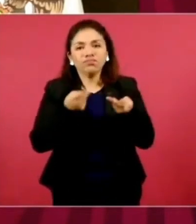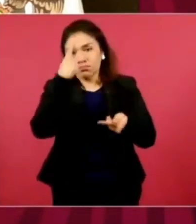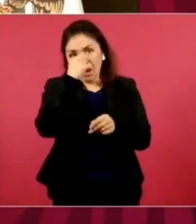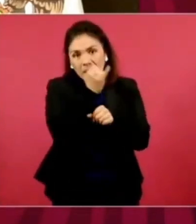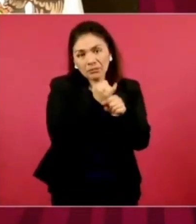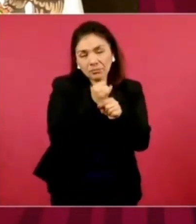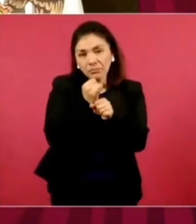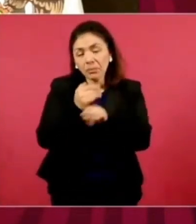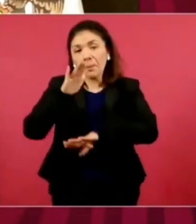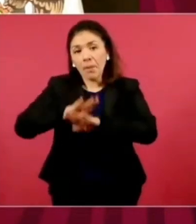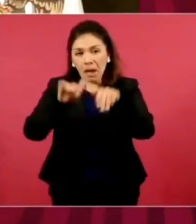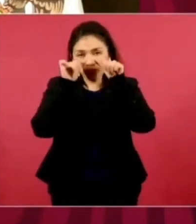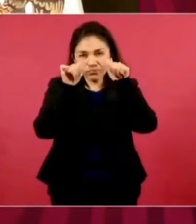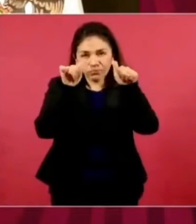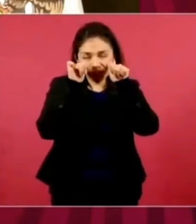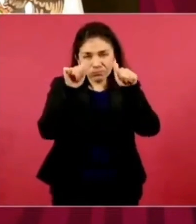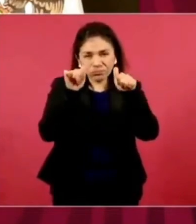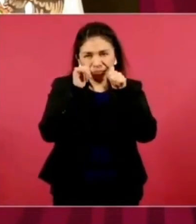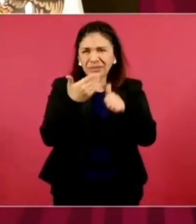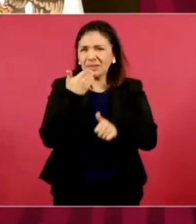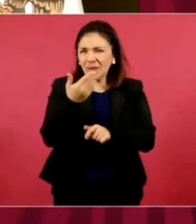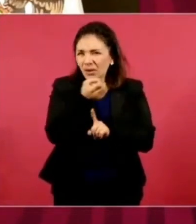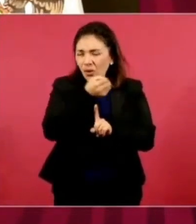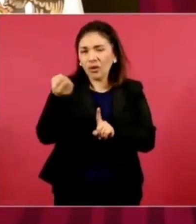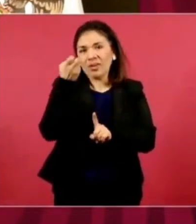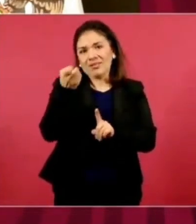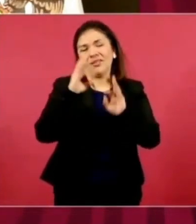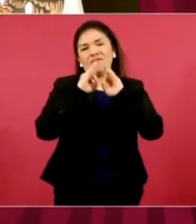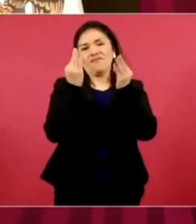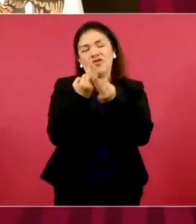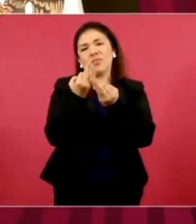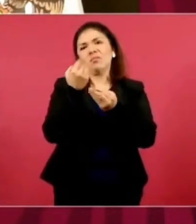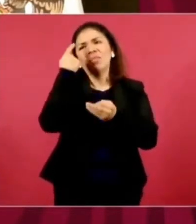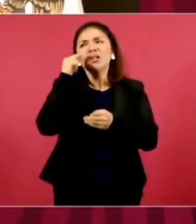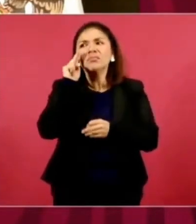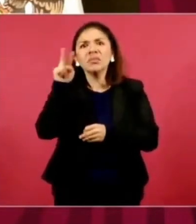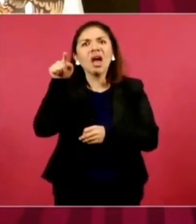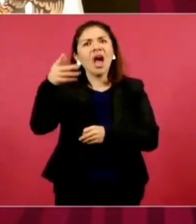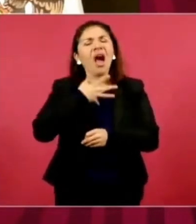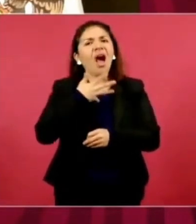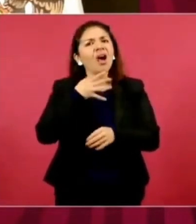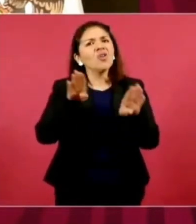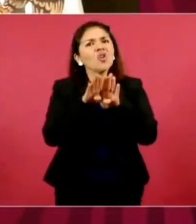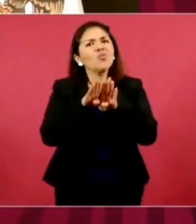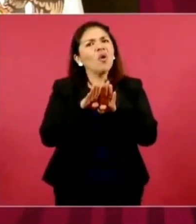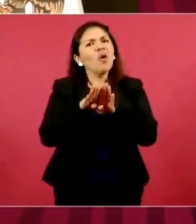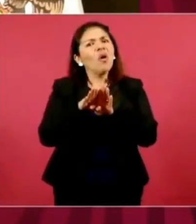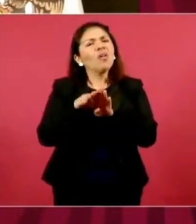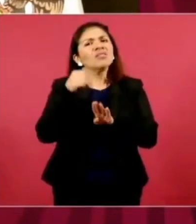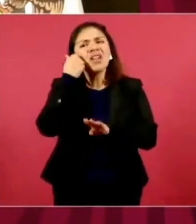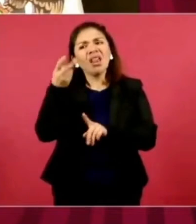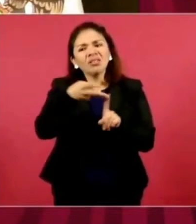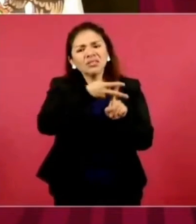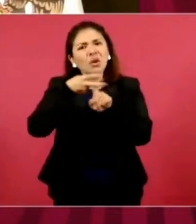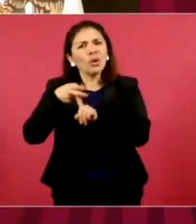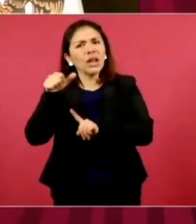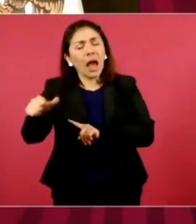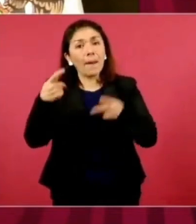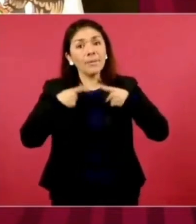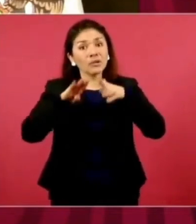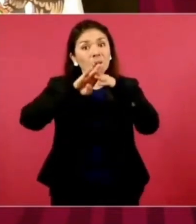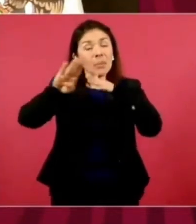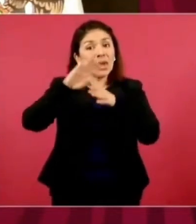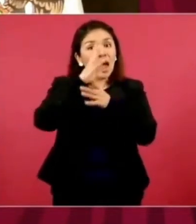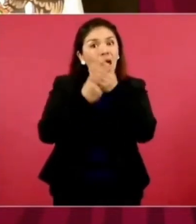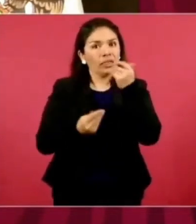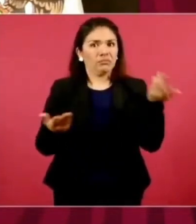para atender puntualmente esta nueva modalidad de extorsión a los migrantes que ya se ha visto su modo